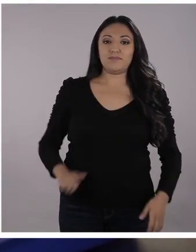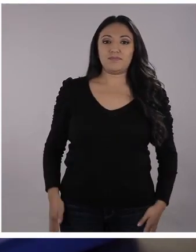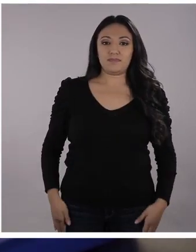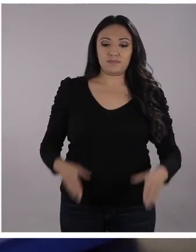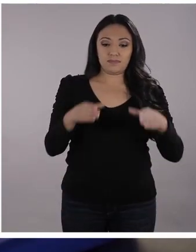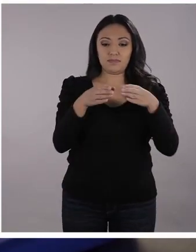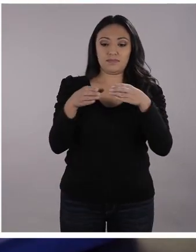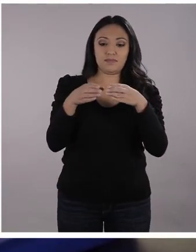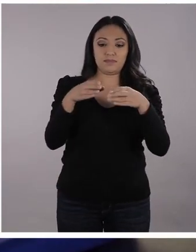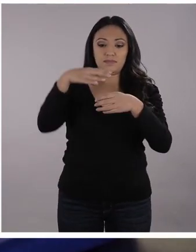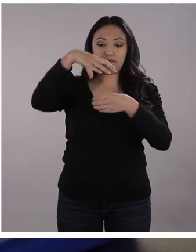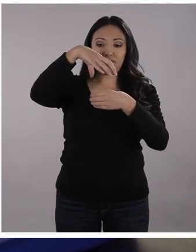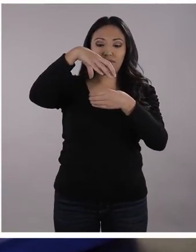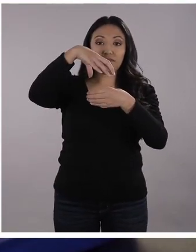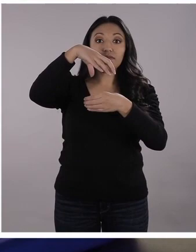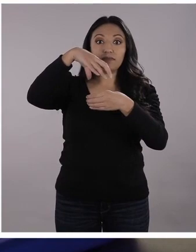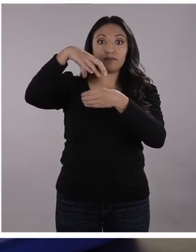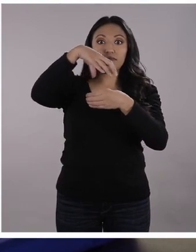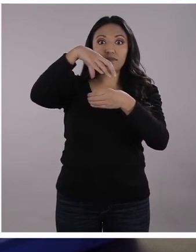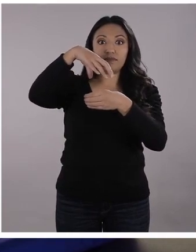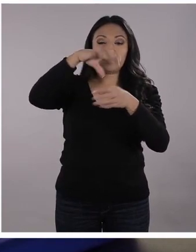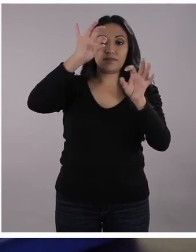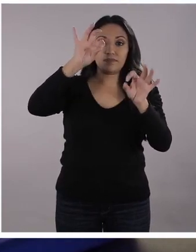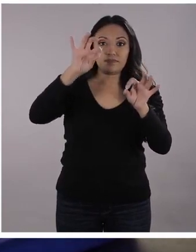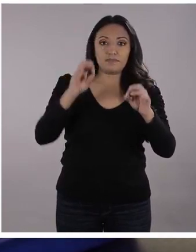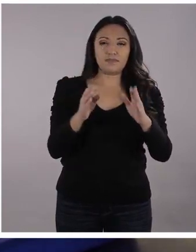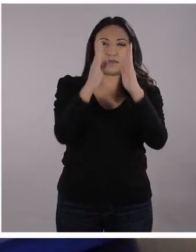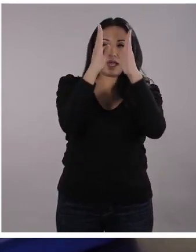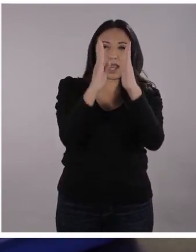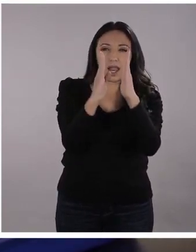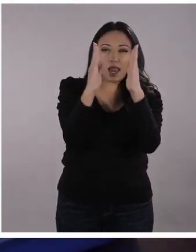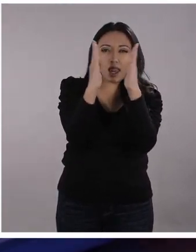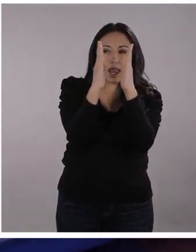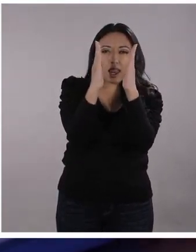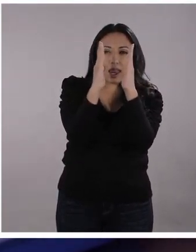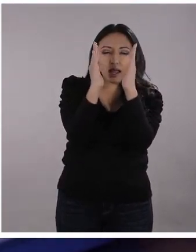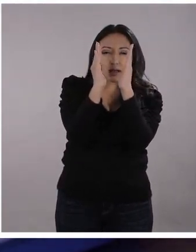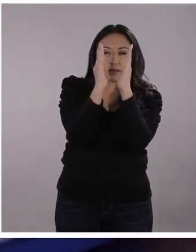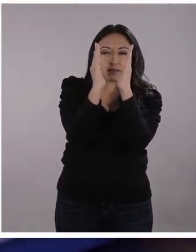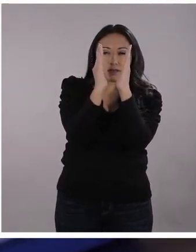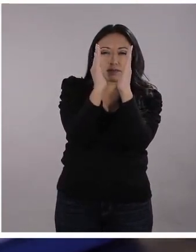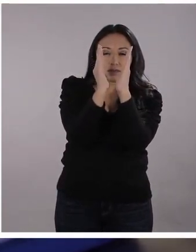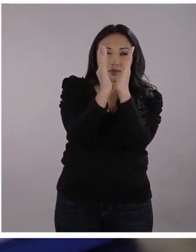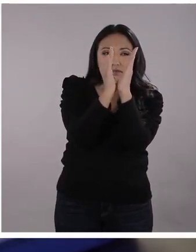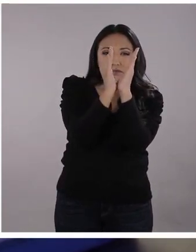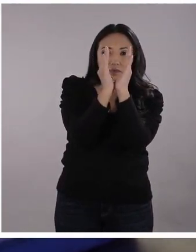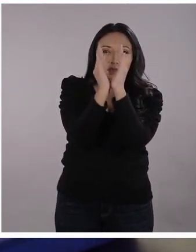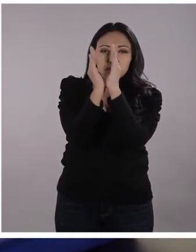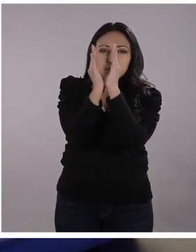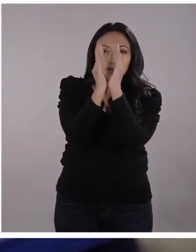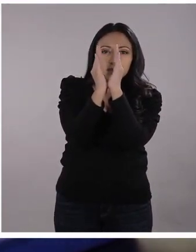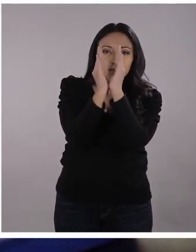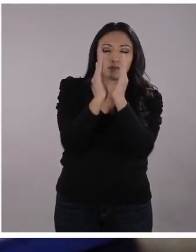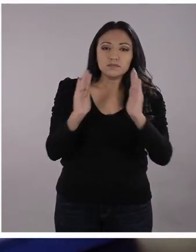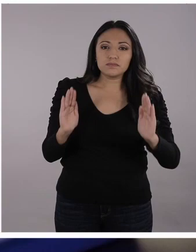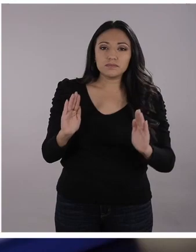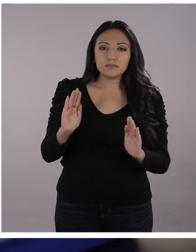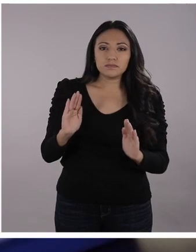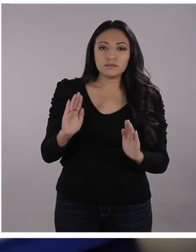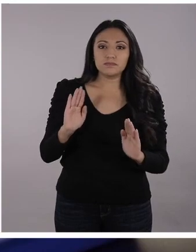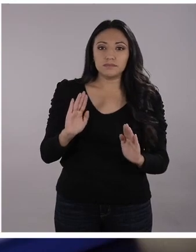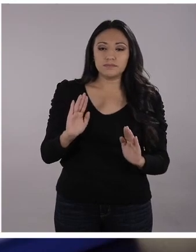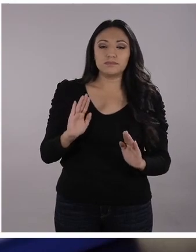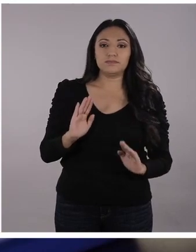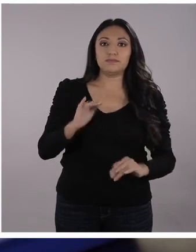Perfecto. Hay que alinearlo, ¿no? Hay que alinearlo. Y el secreto es que estén exactamente pegados. Que no haya ninguna fisura por ahí.